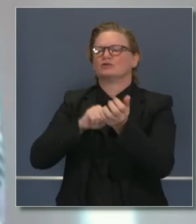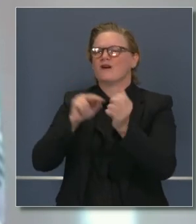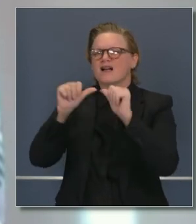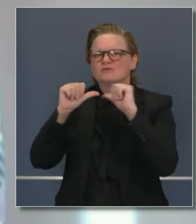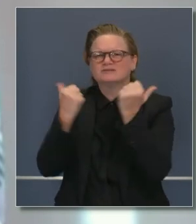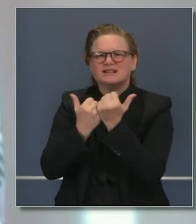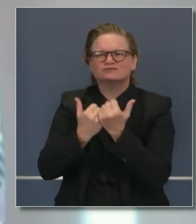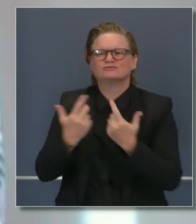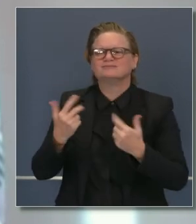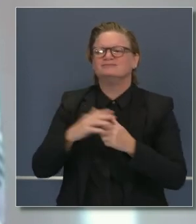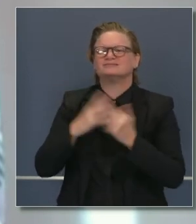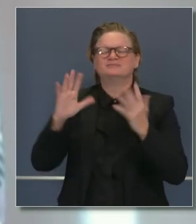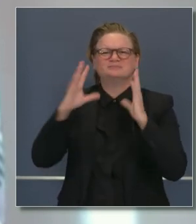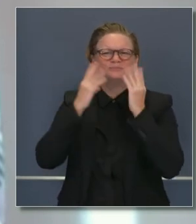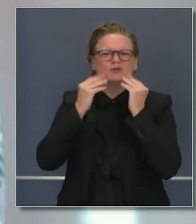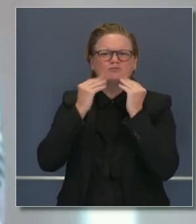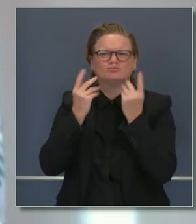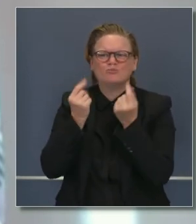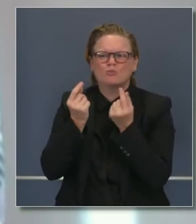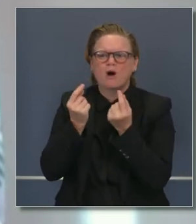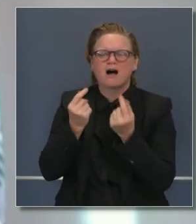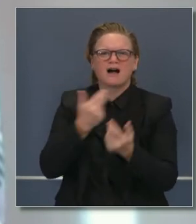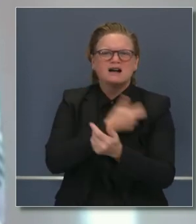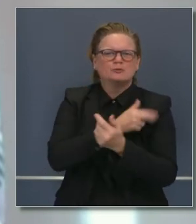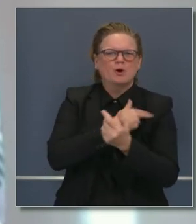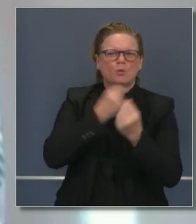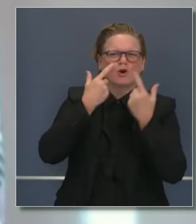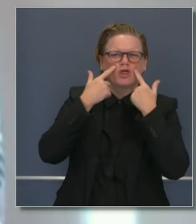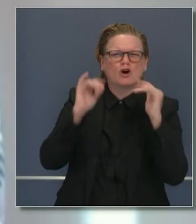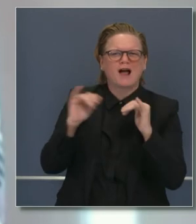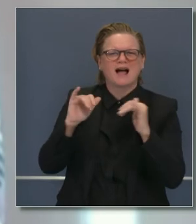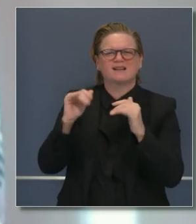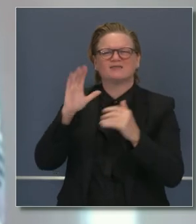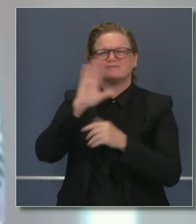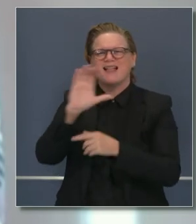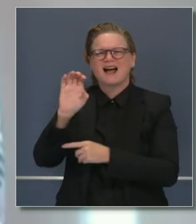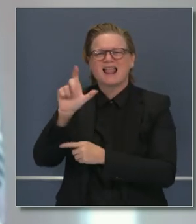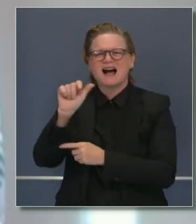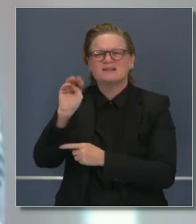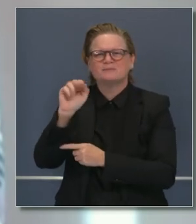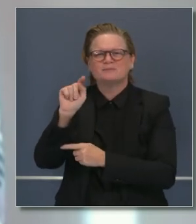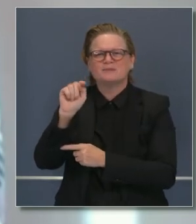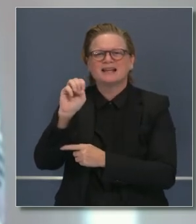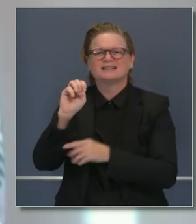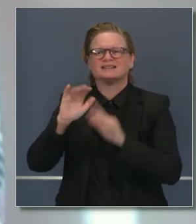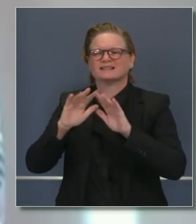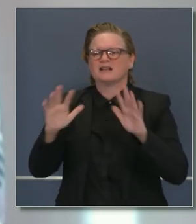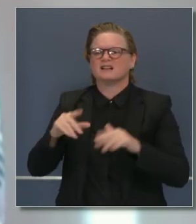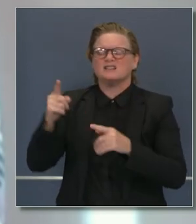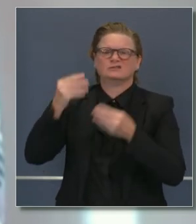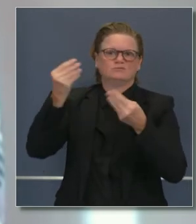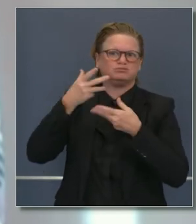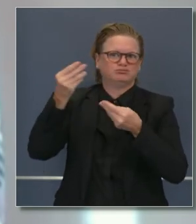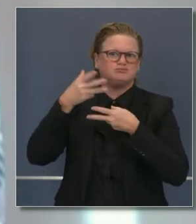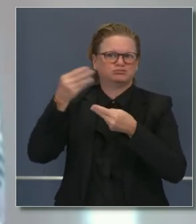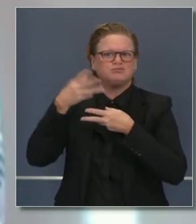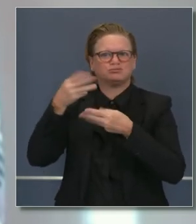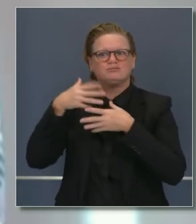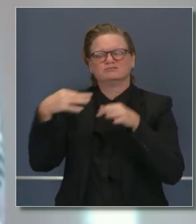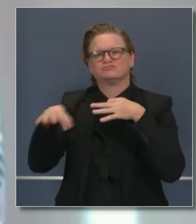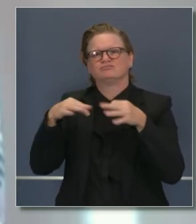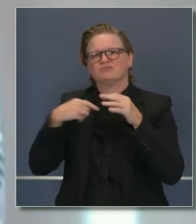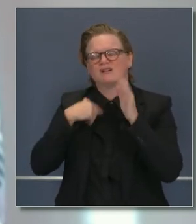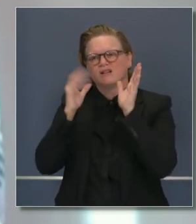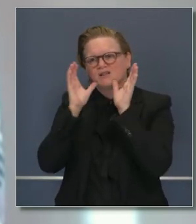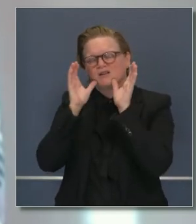descubriendo cuáles son las condiciones que están enfrentando ellos en tiempo real. Todos estamos juntos en esto, es el mensaje. Grupos distintos,